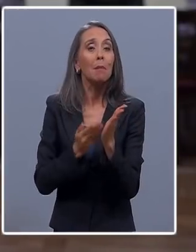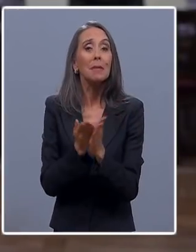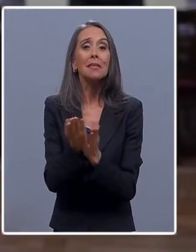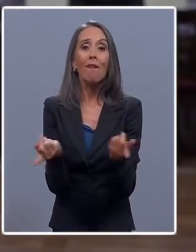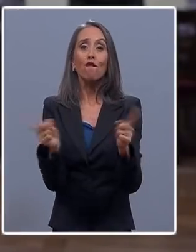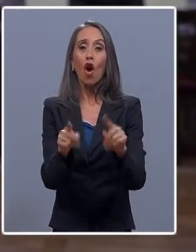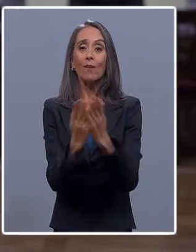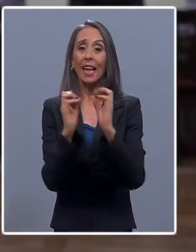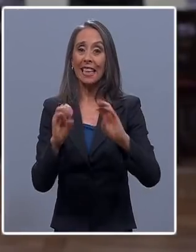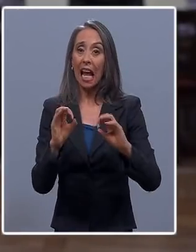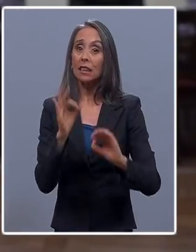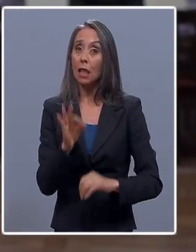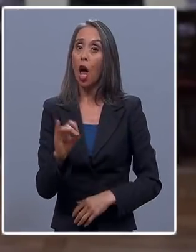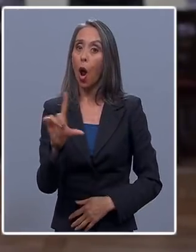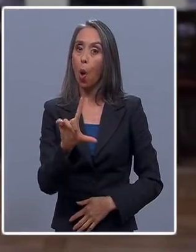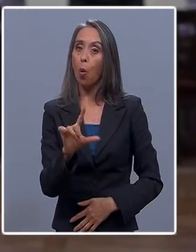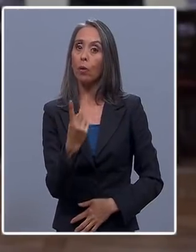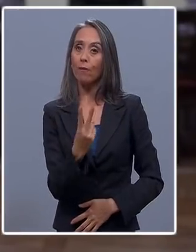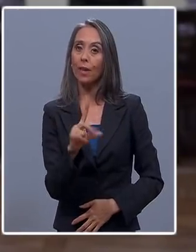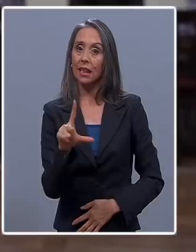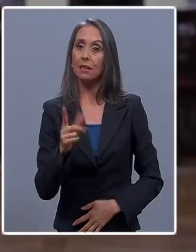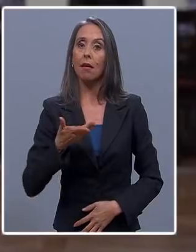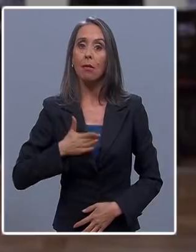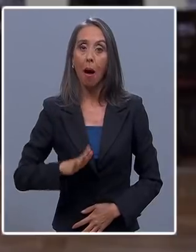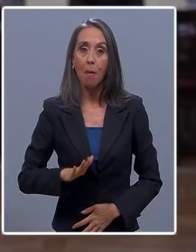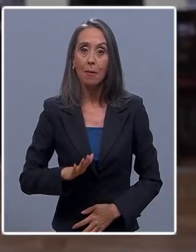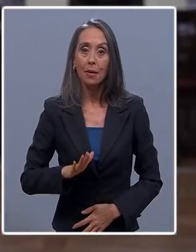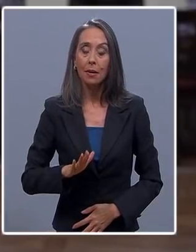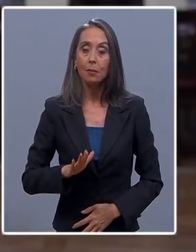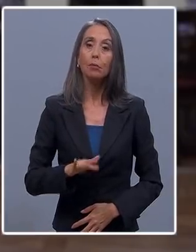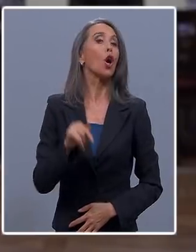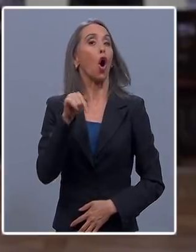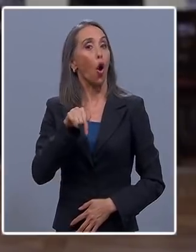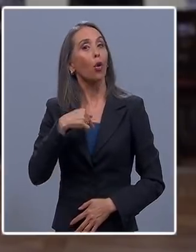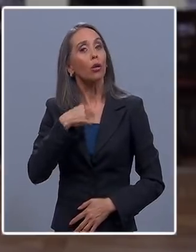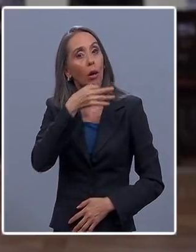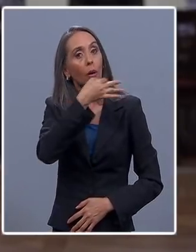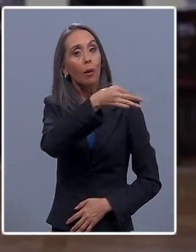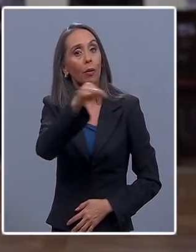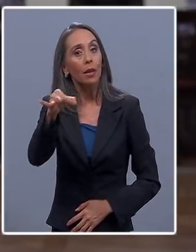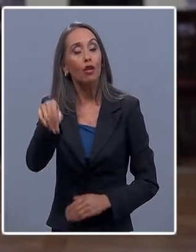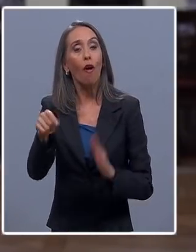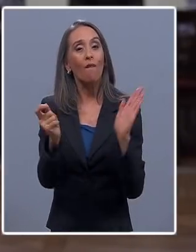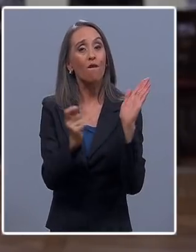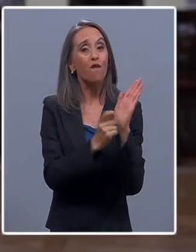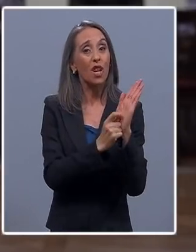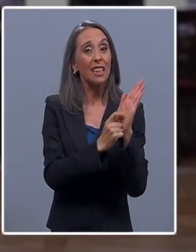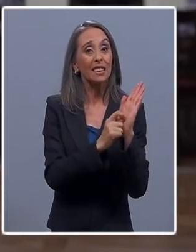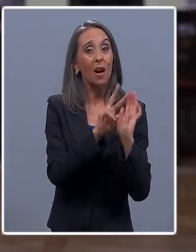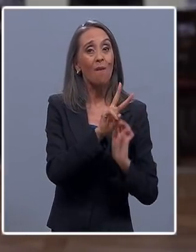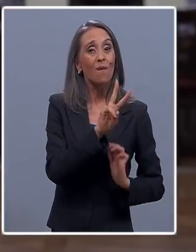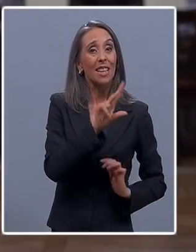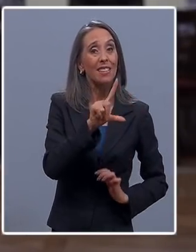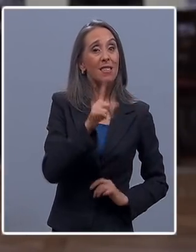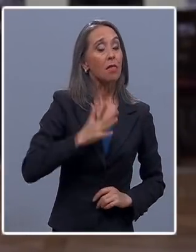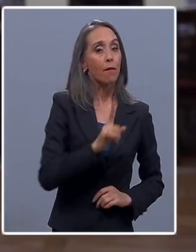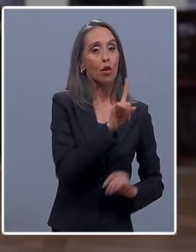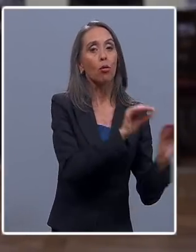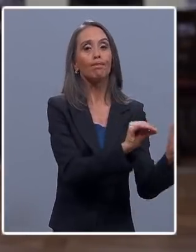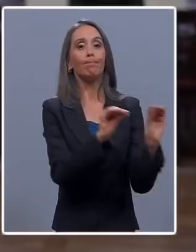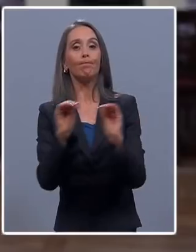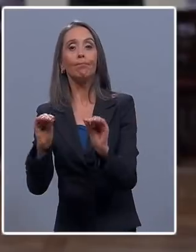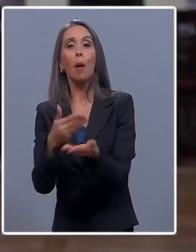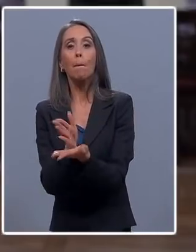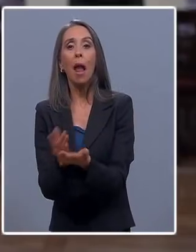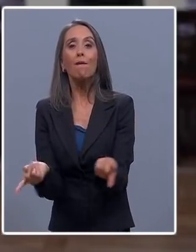la vuelta a clases era el lunes 27 de abril. Hoy anuncio que esta fecha será postergada y que el